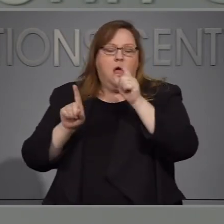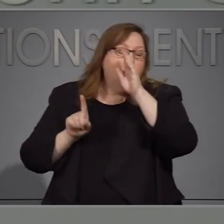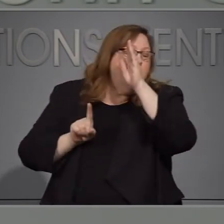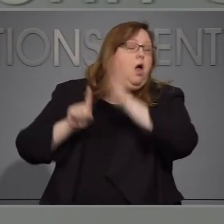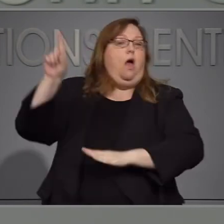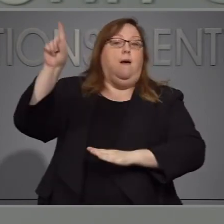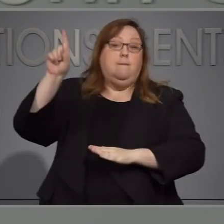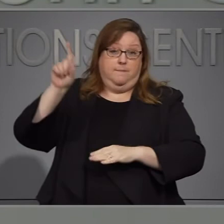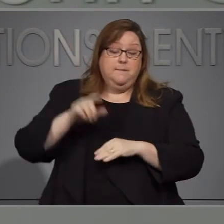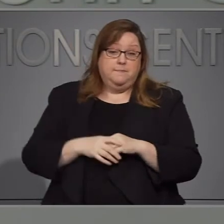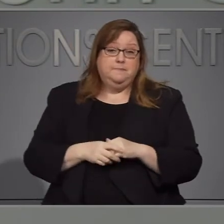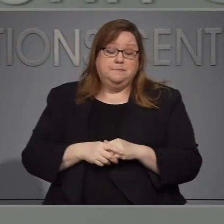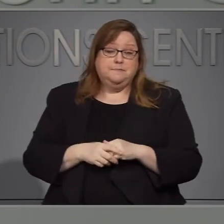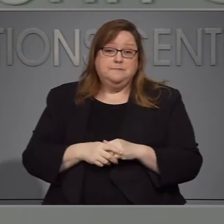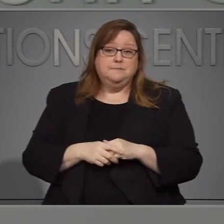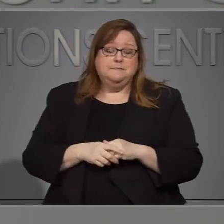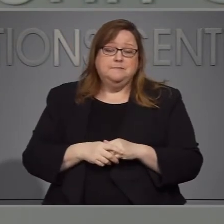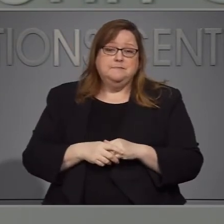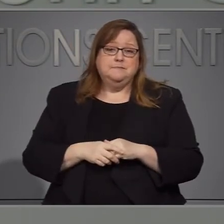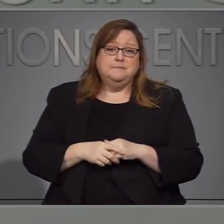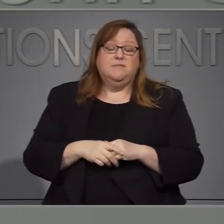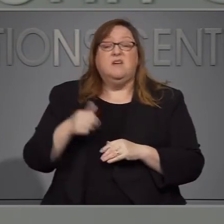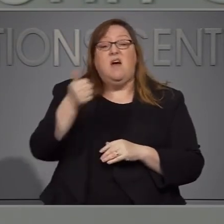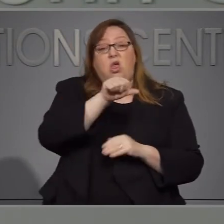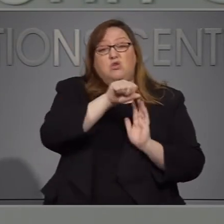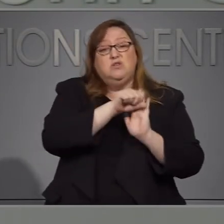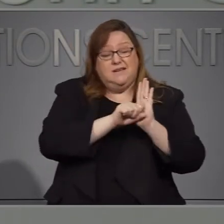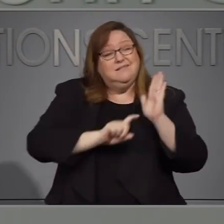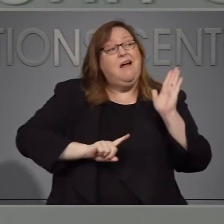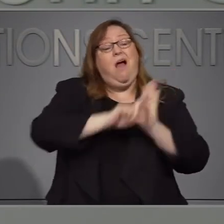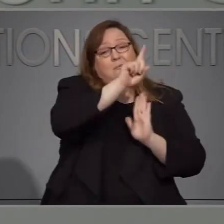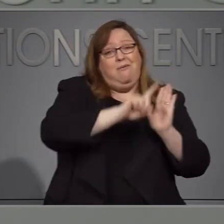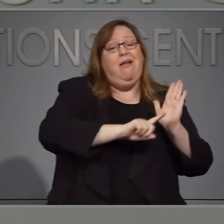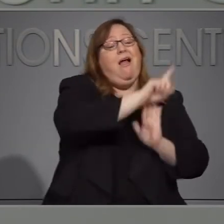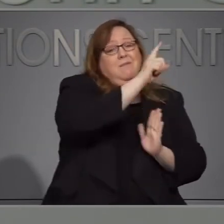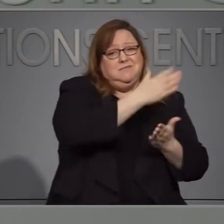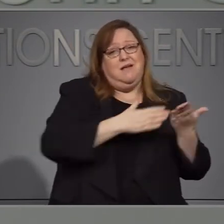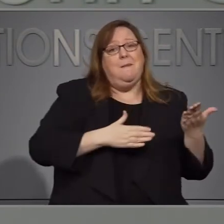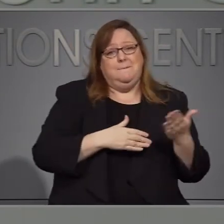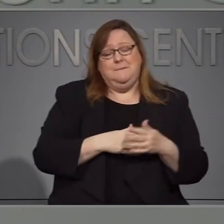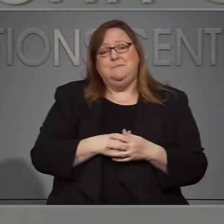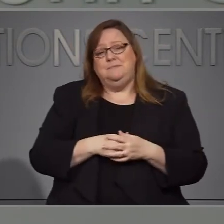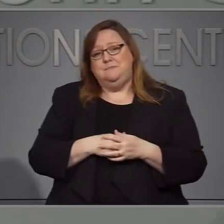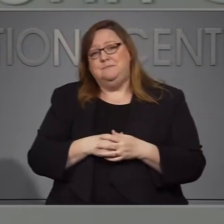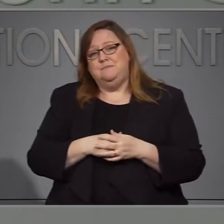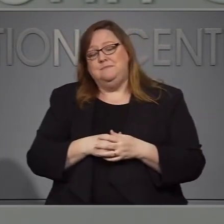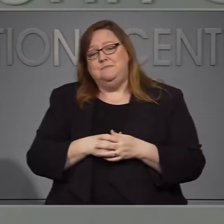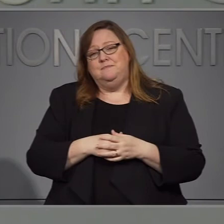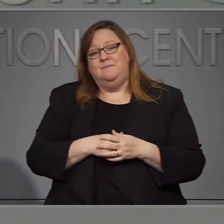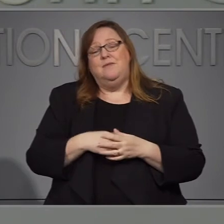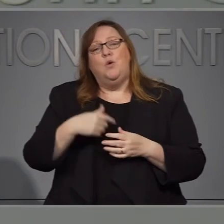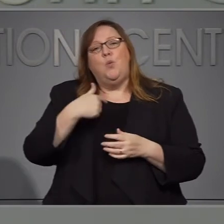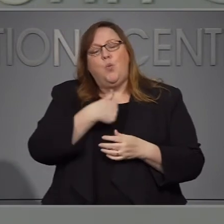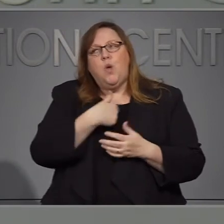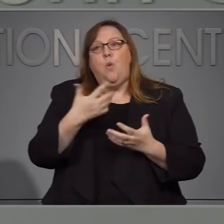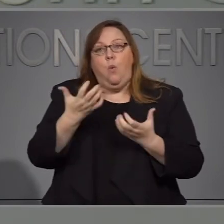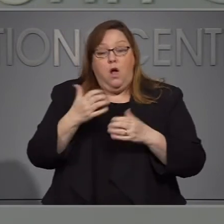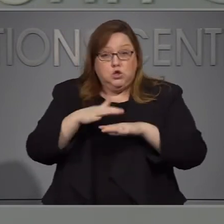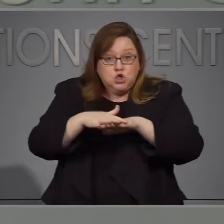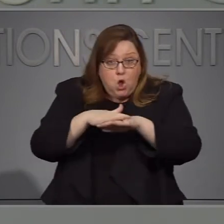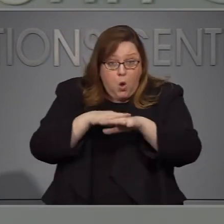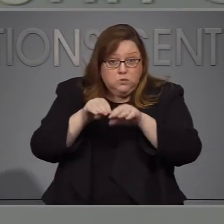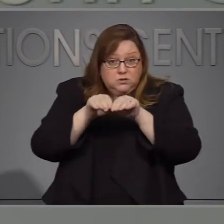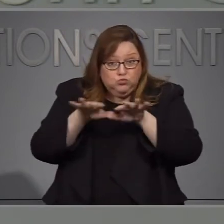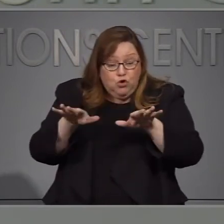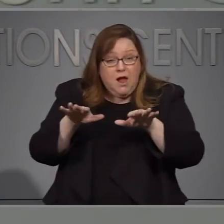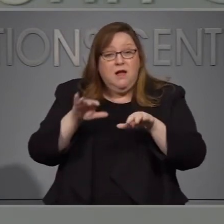estados. Queremos que de hecho en algún momento se. Pues se reduzca la propagación del virus y comience a bajar la